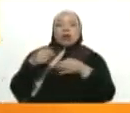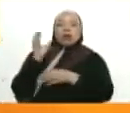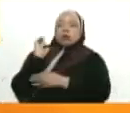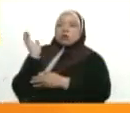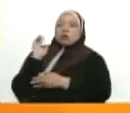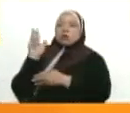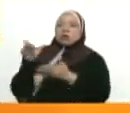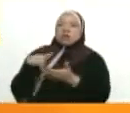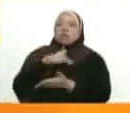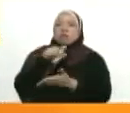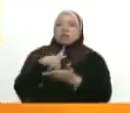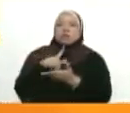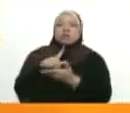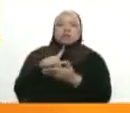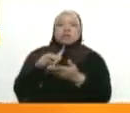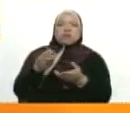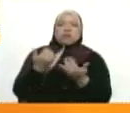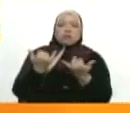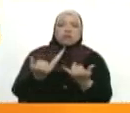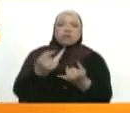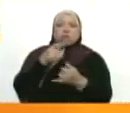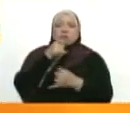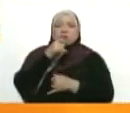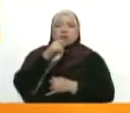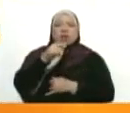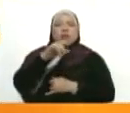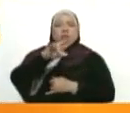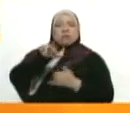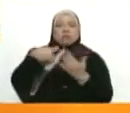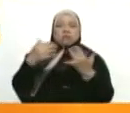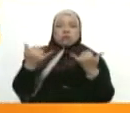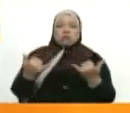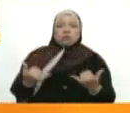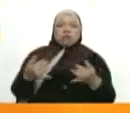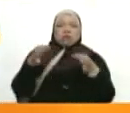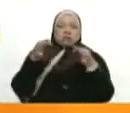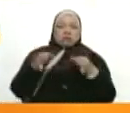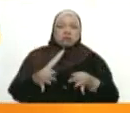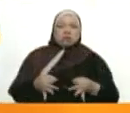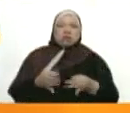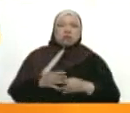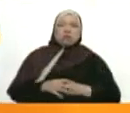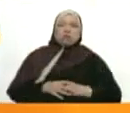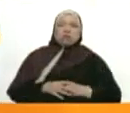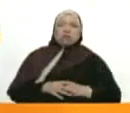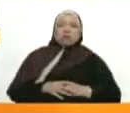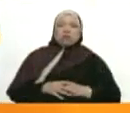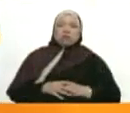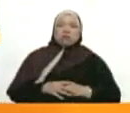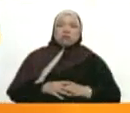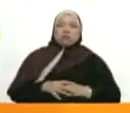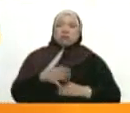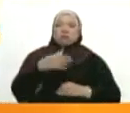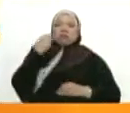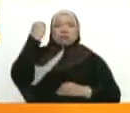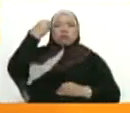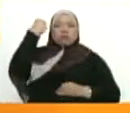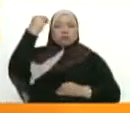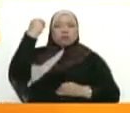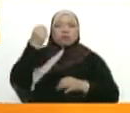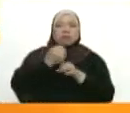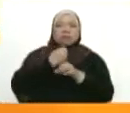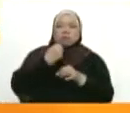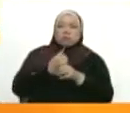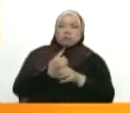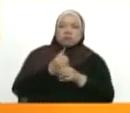Nacional encontrará un recinto de puertas abiertas y tenga la seguridad que piense como piense, su